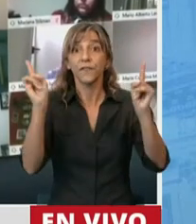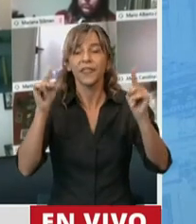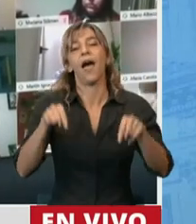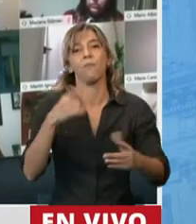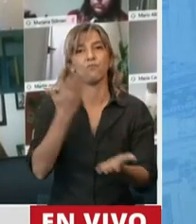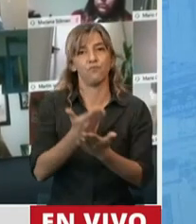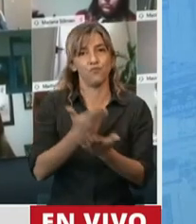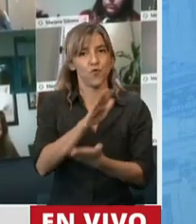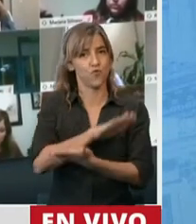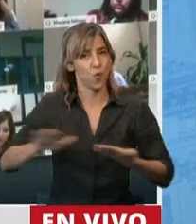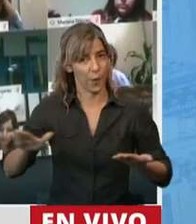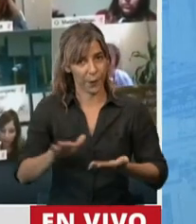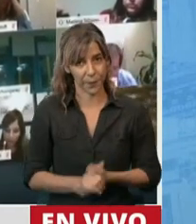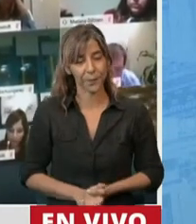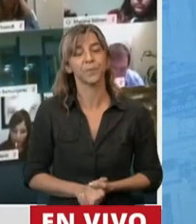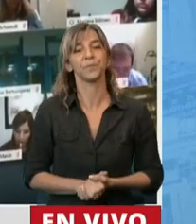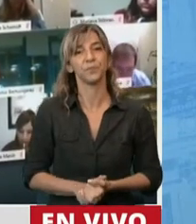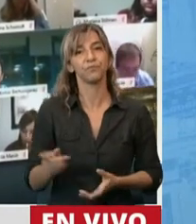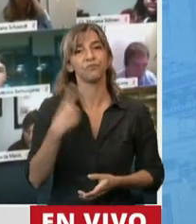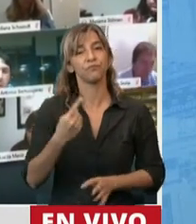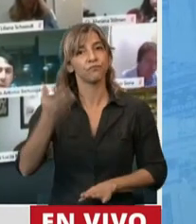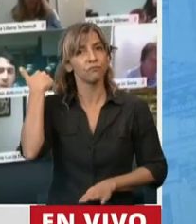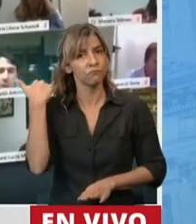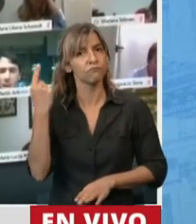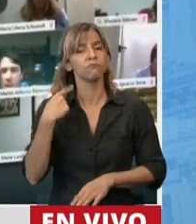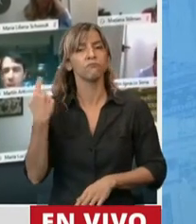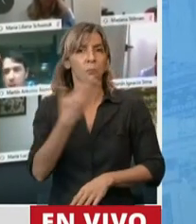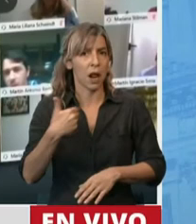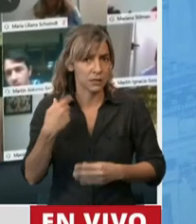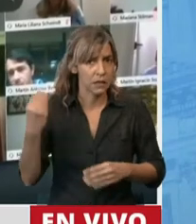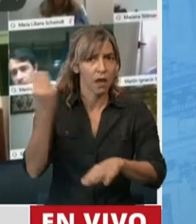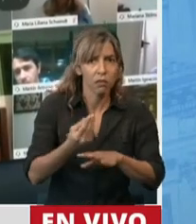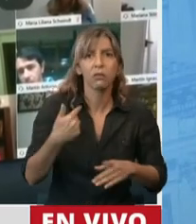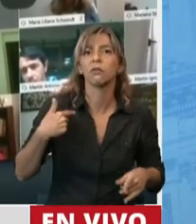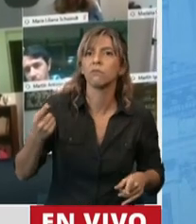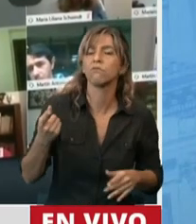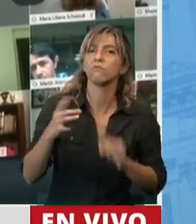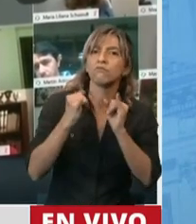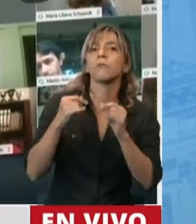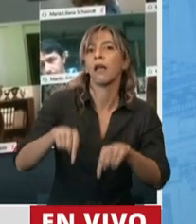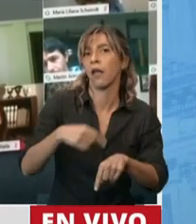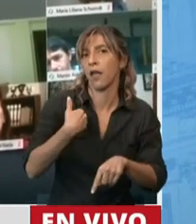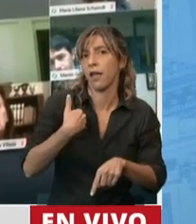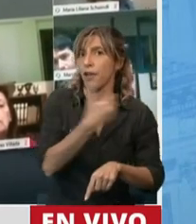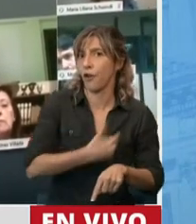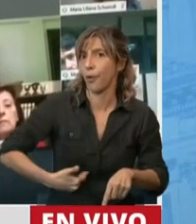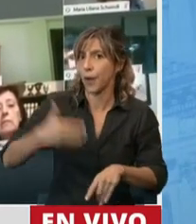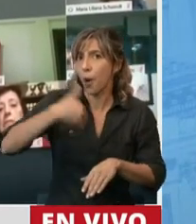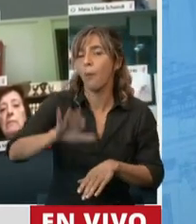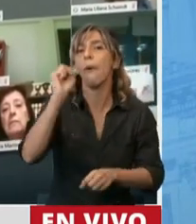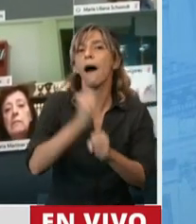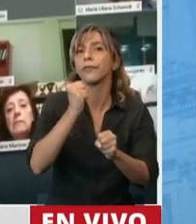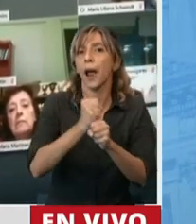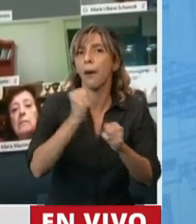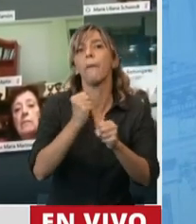Presidente en esta misma Asamblea Legislativa, este gobierno va a trabajar por todos, pero empezando con los de